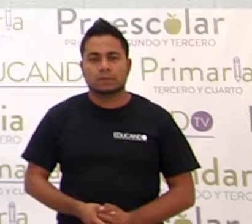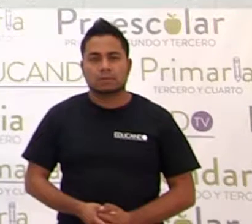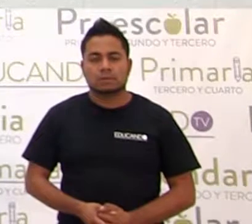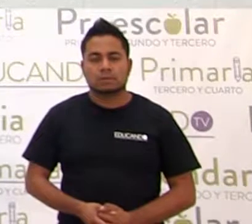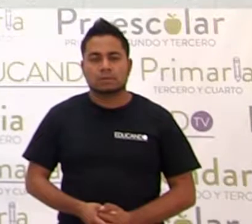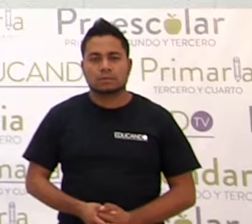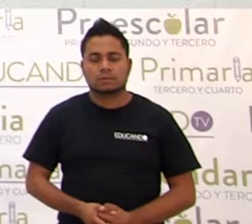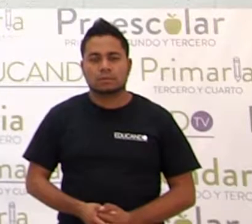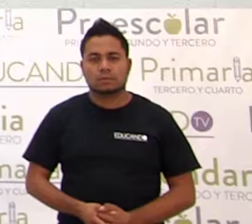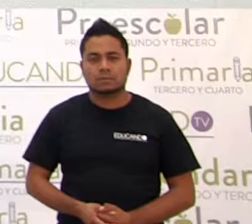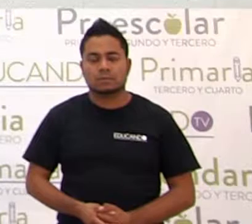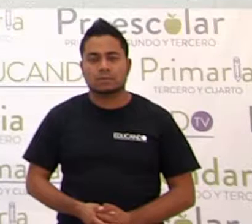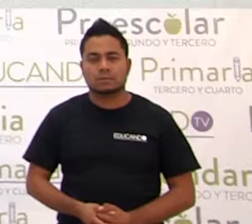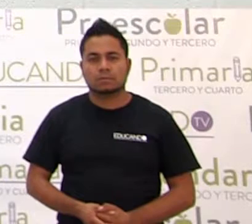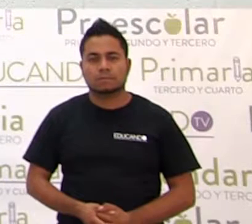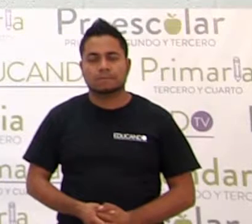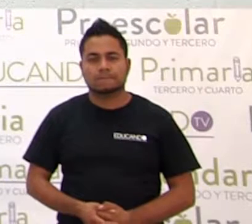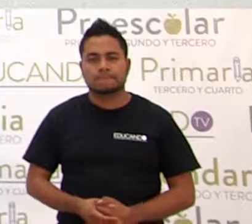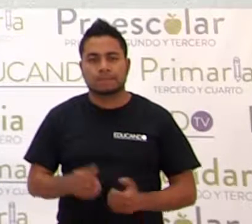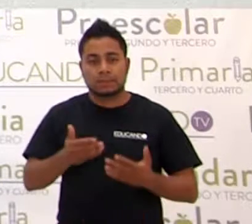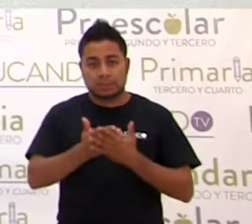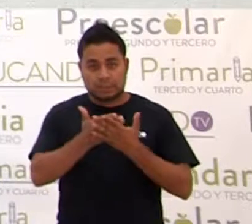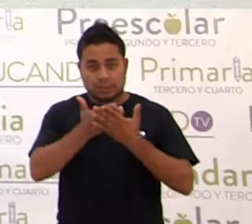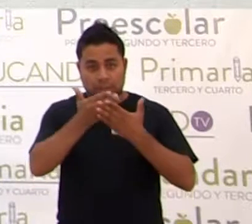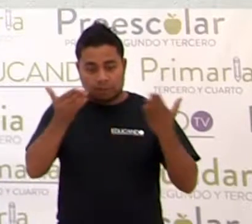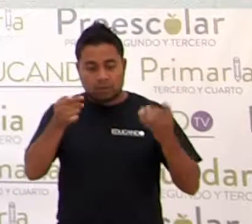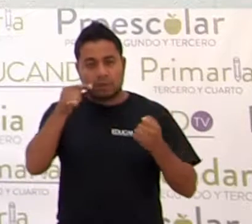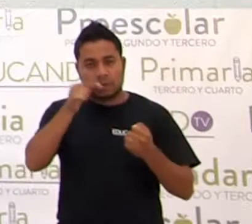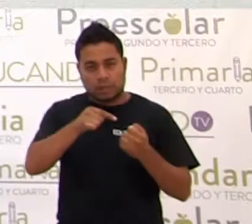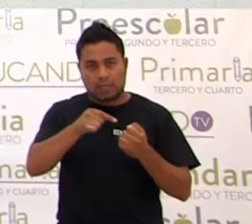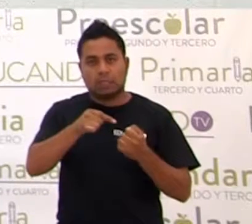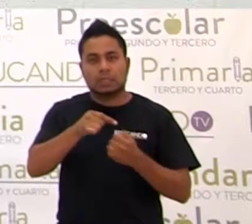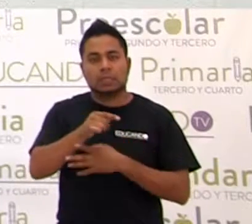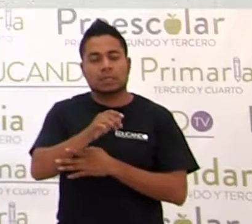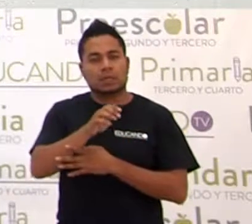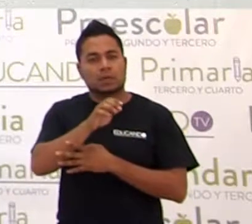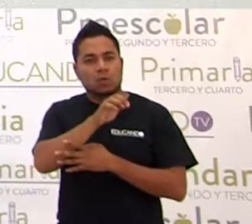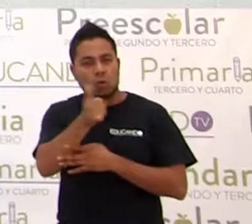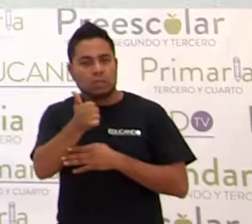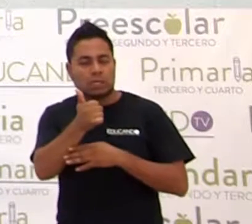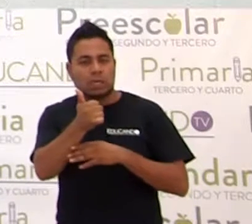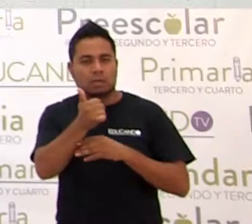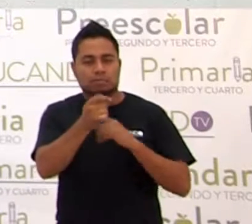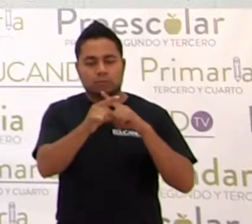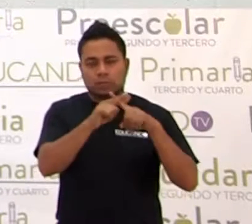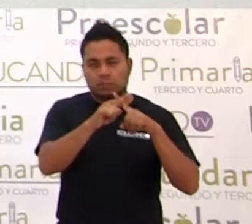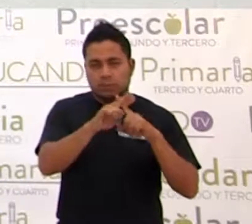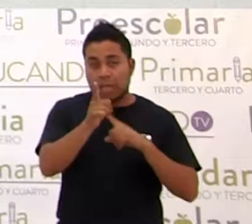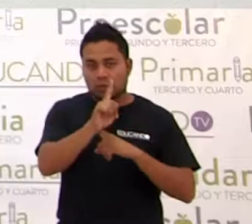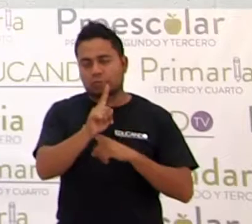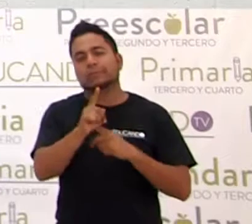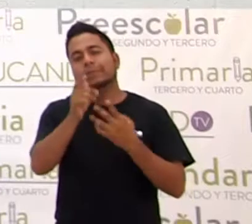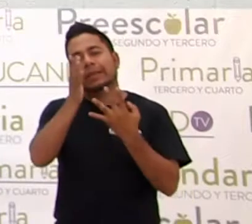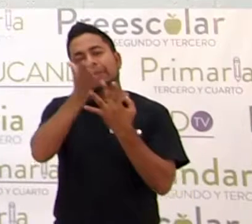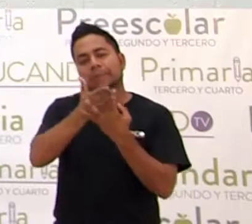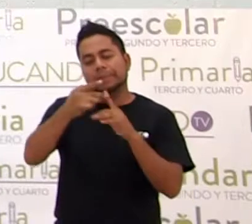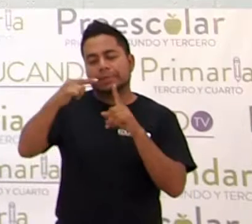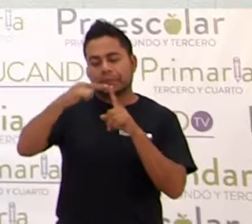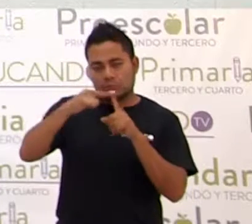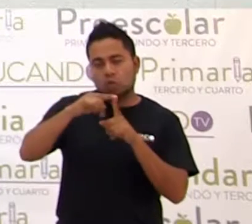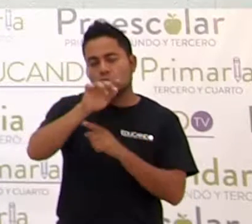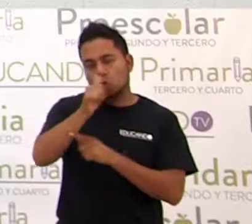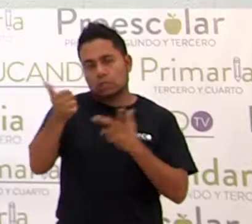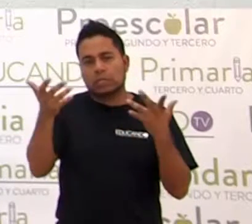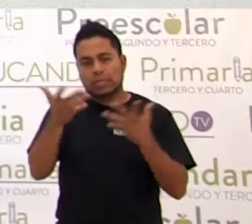Vamos a hacer, a resolver la otra multiplicación de, la otra división, perdón, la otra